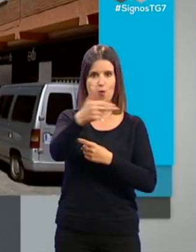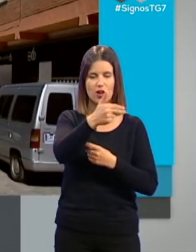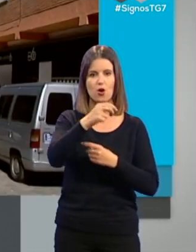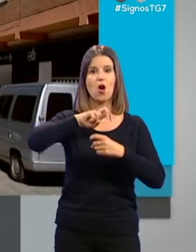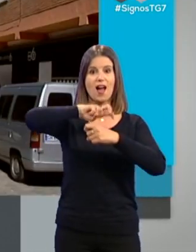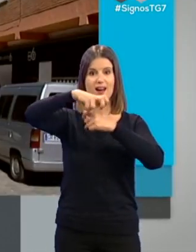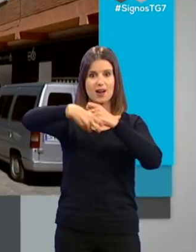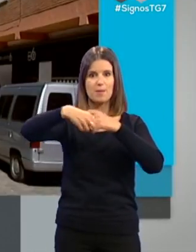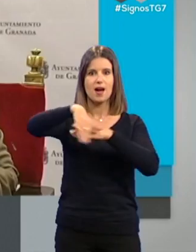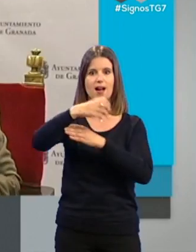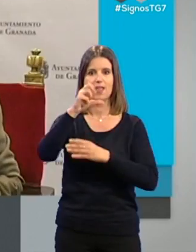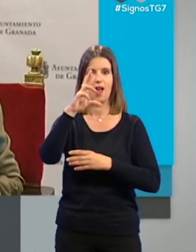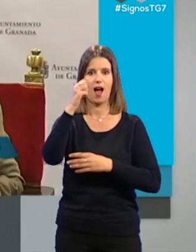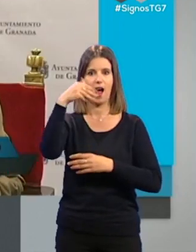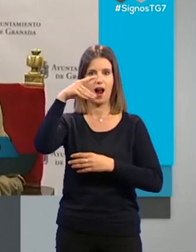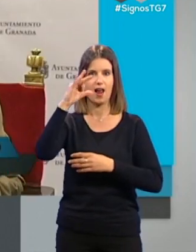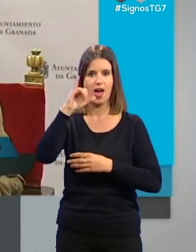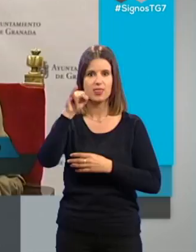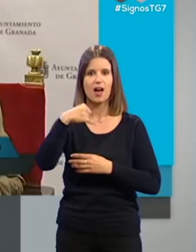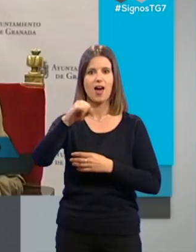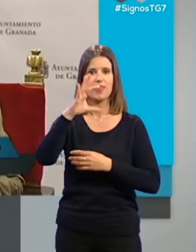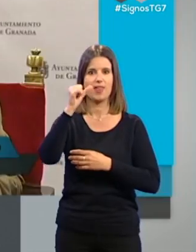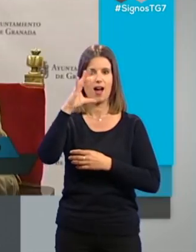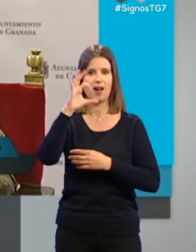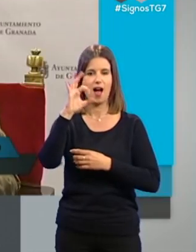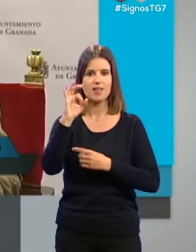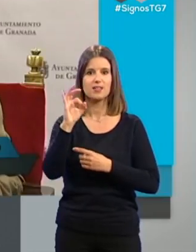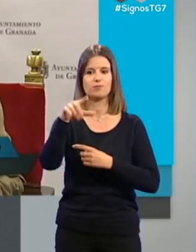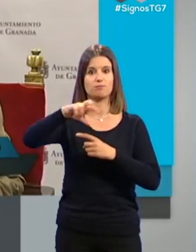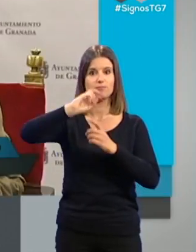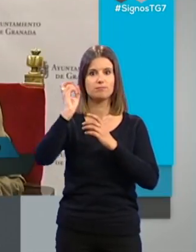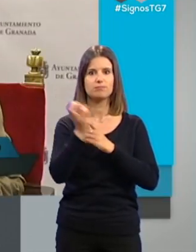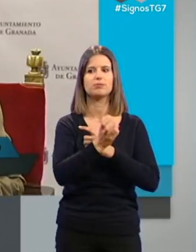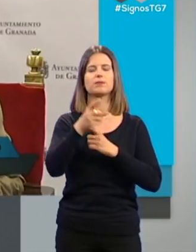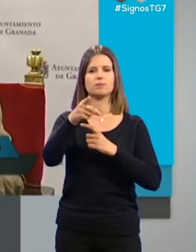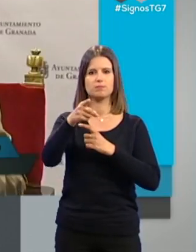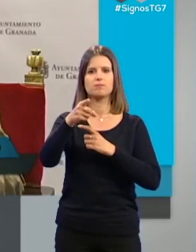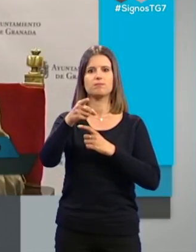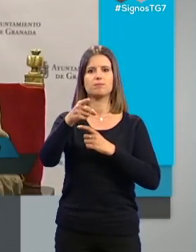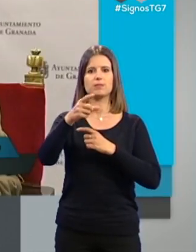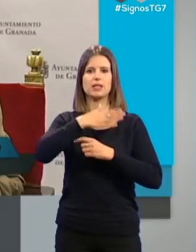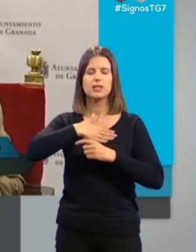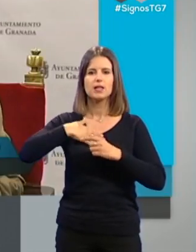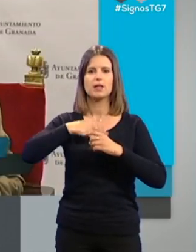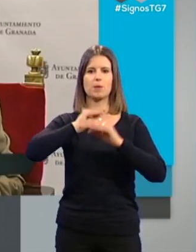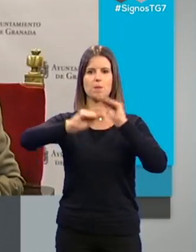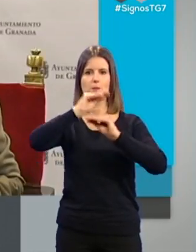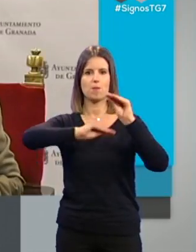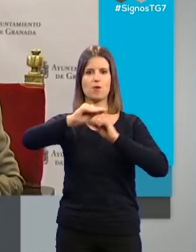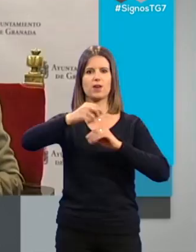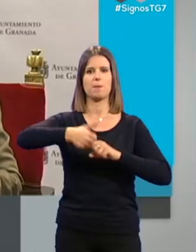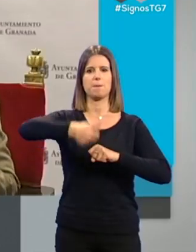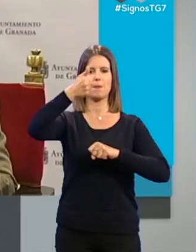Vía, las calles Aranda, Zacaya, Los Santos, Navarrete, Tinajilla, que se van a proyectar con rodadas de